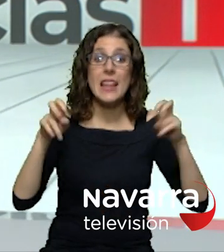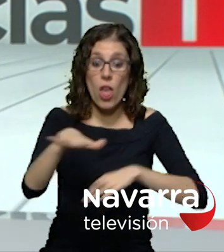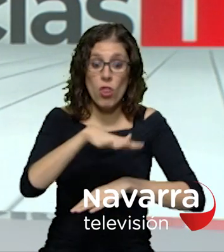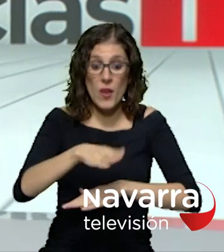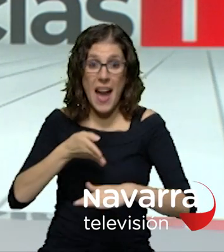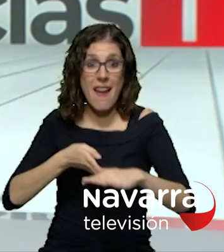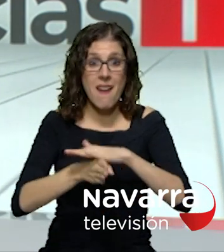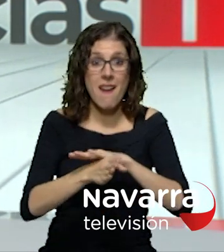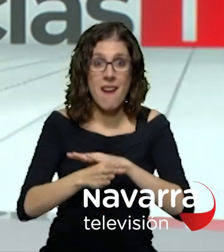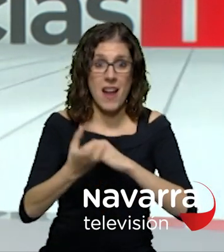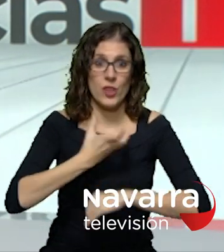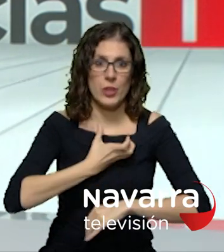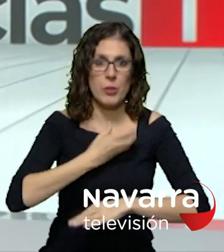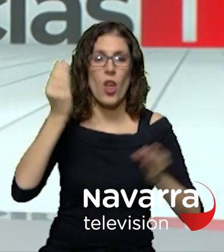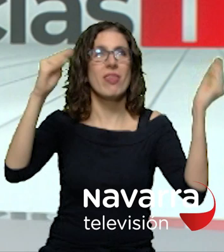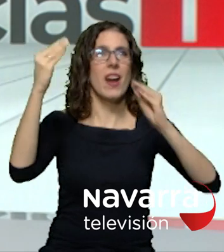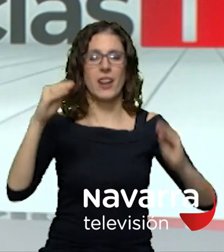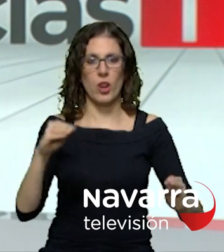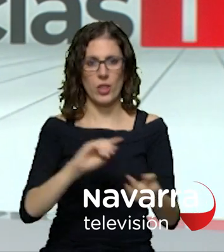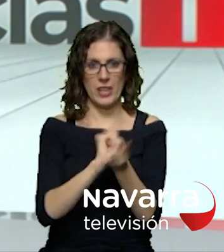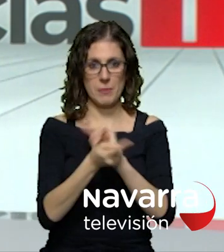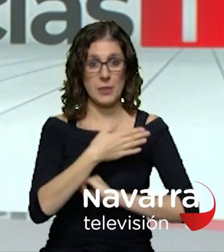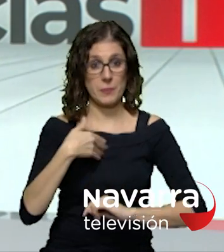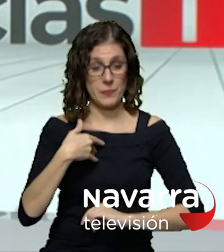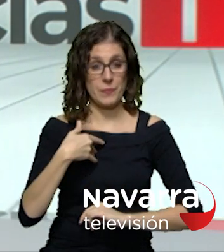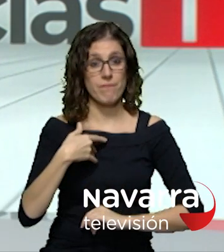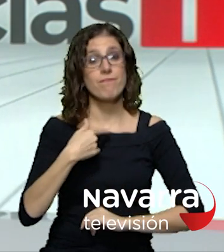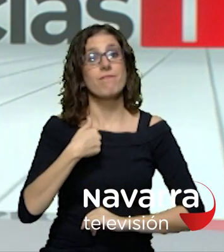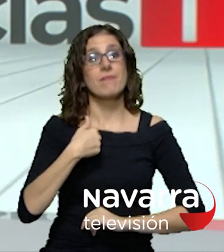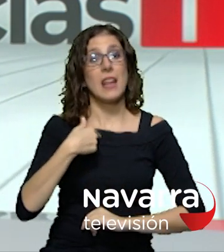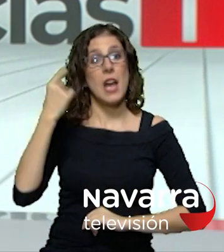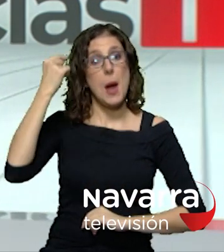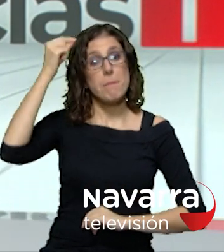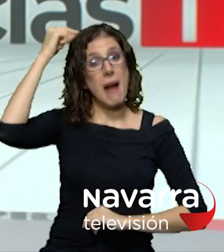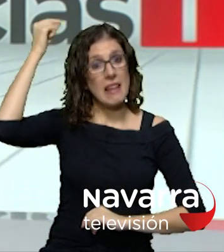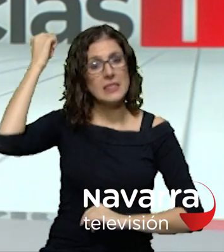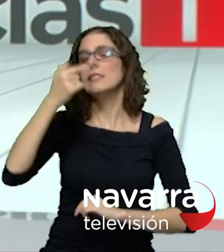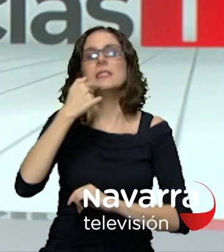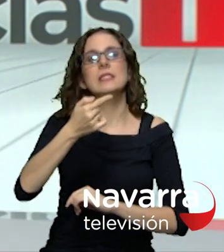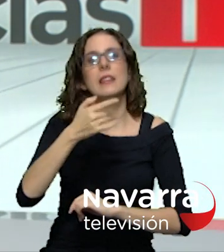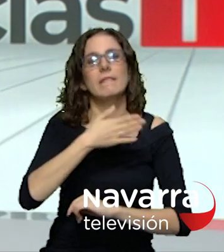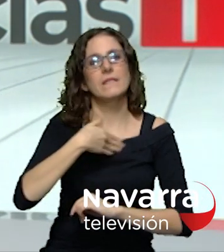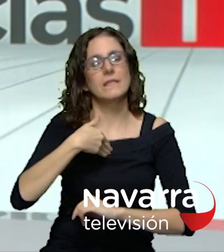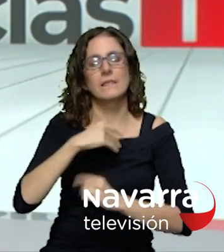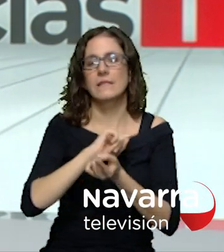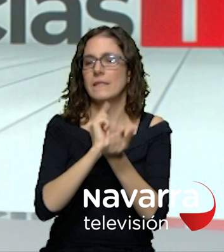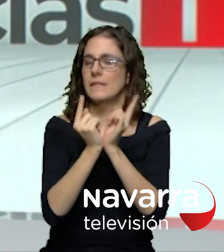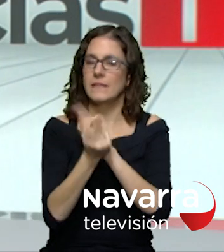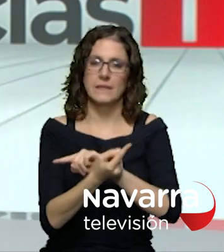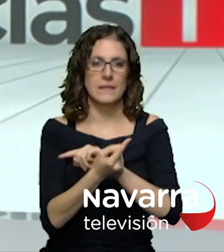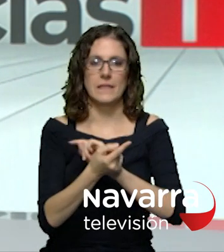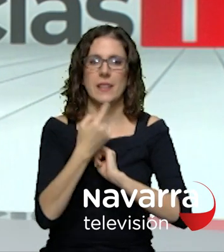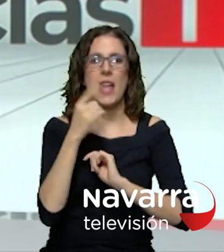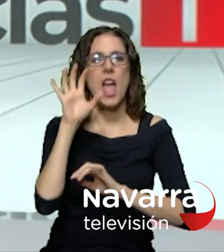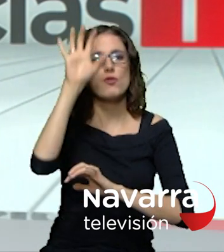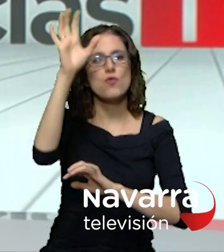enrique maya el alcalde recuperará el escudo borbónico que asirón quitó en la pasada legislatura el ahora alcalde de pamplona ha acusado al edil de h